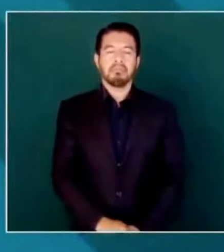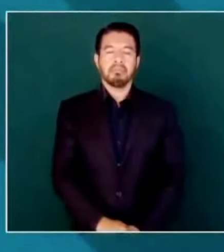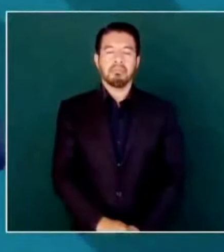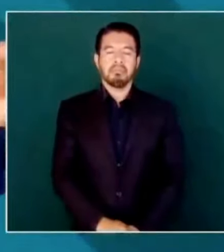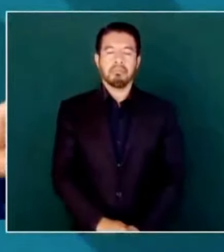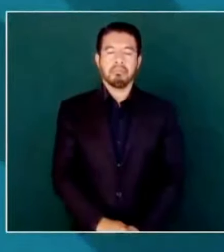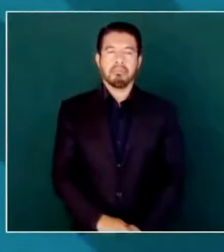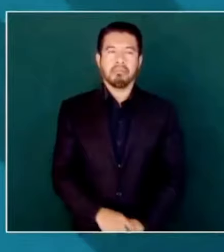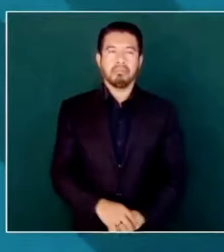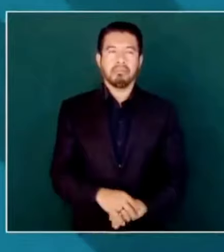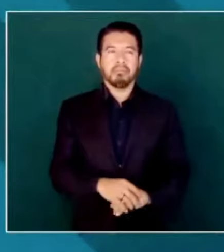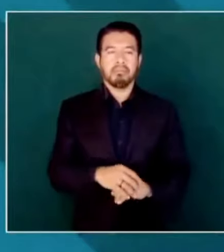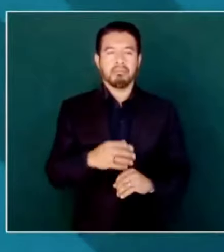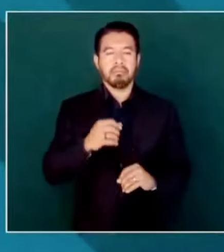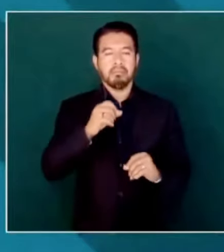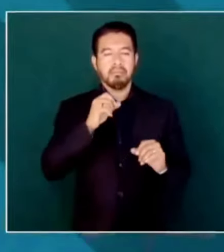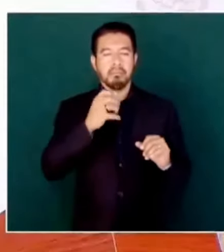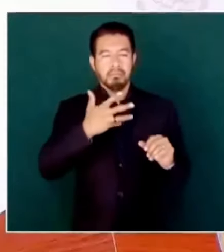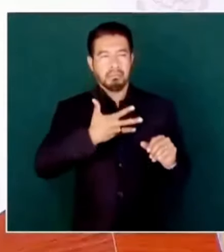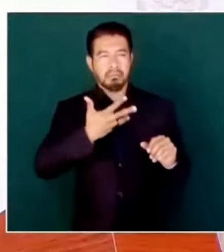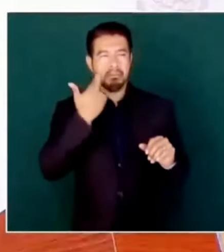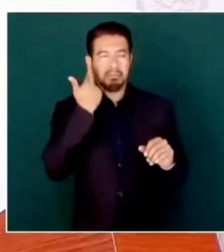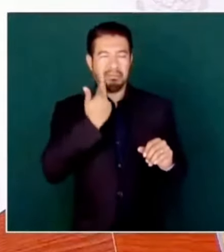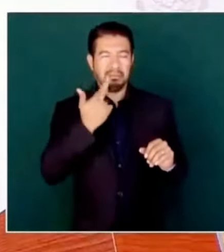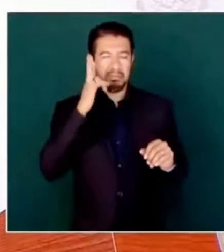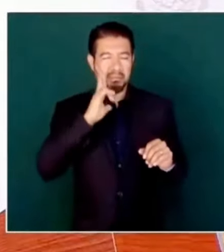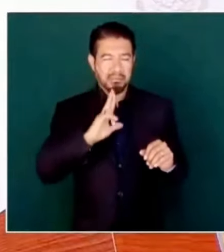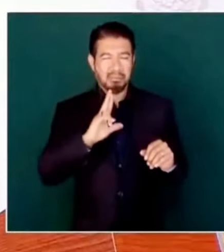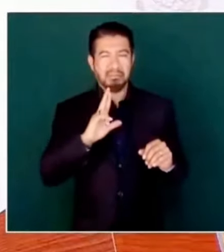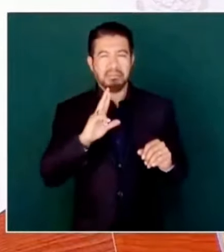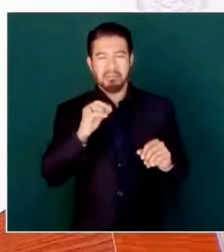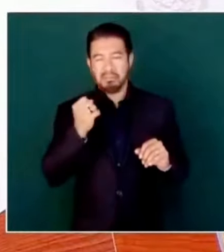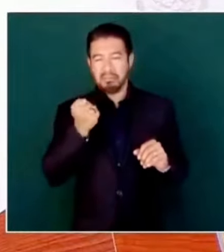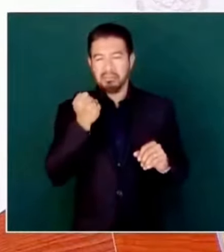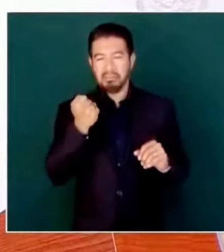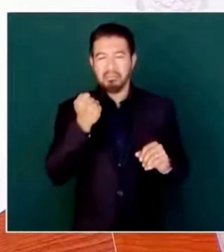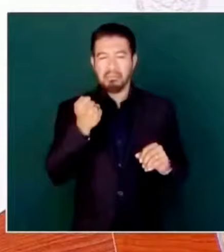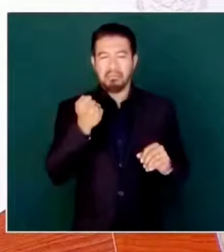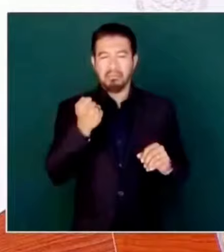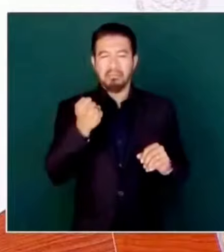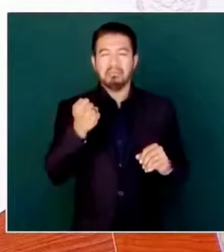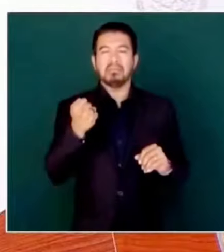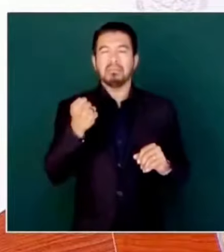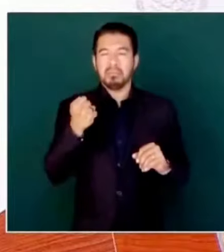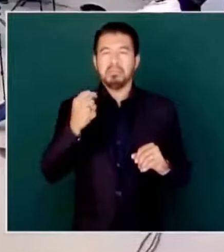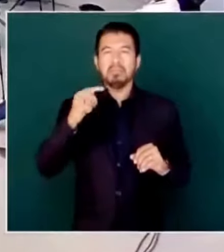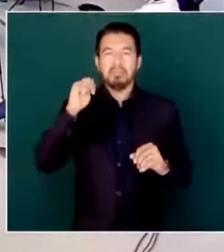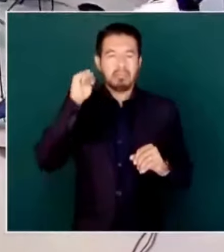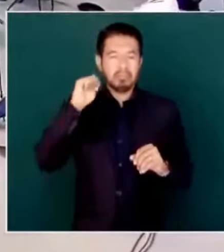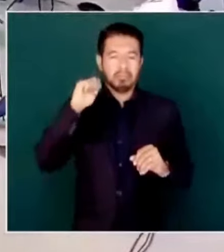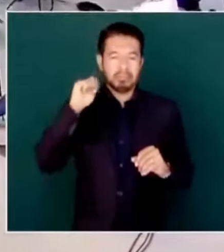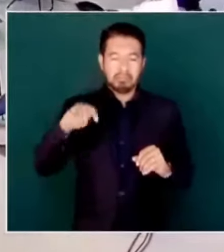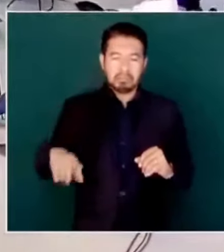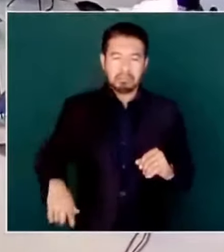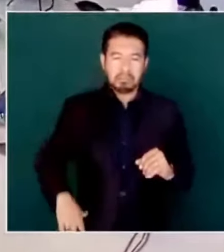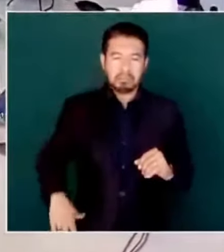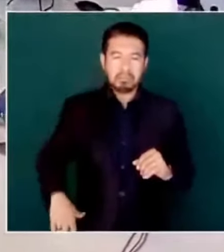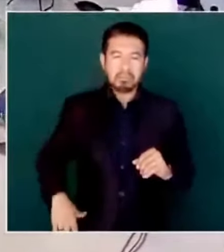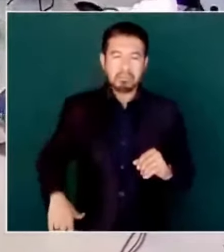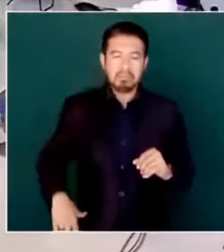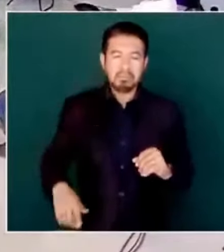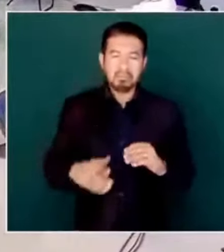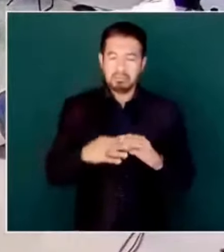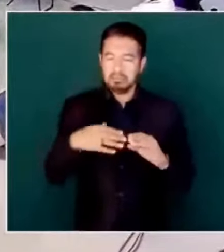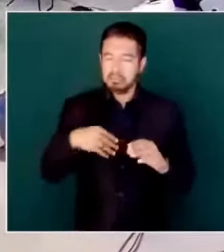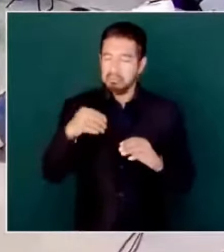era tanto el racismo que un gobernador de Tabasco, cuando fueron a crear el Instituto Nacional